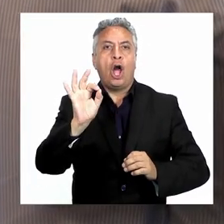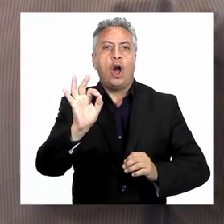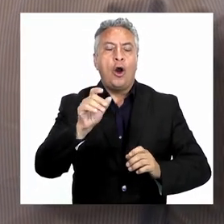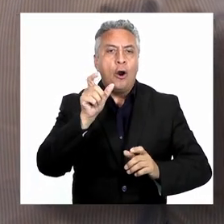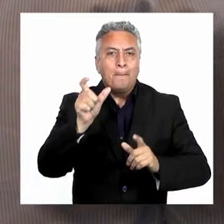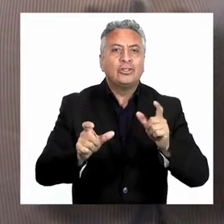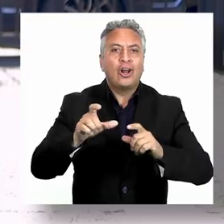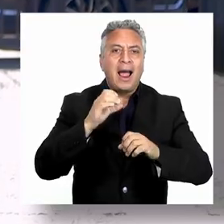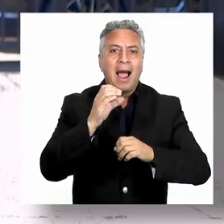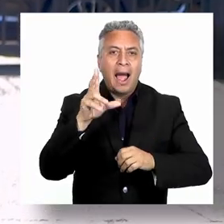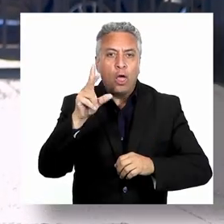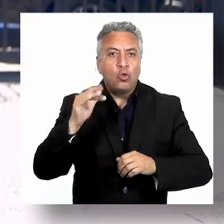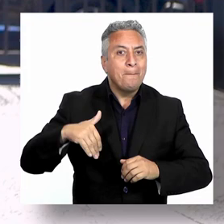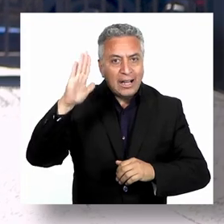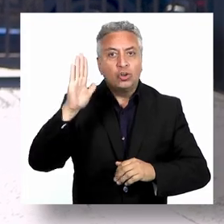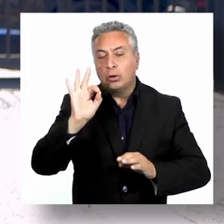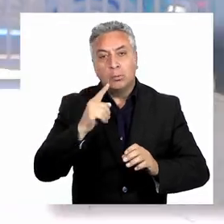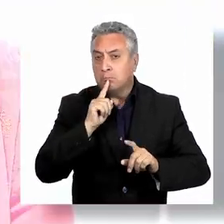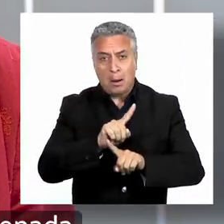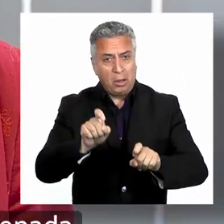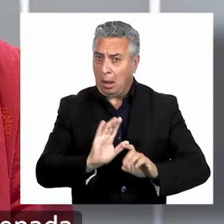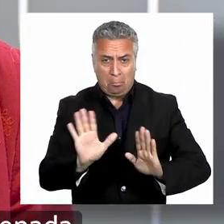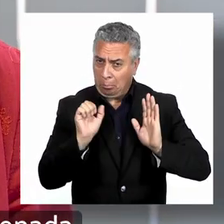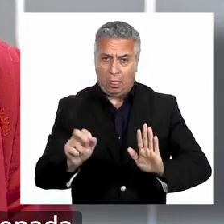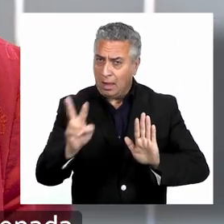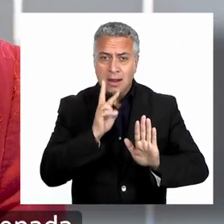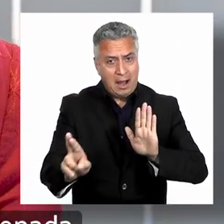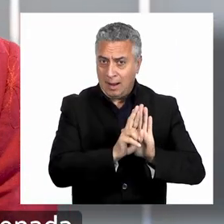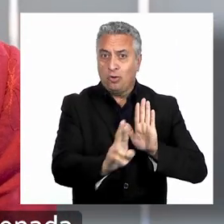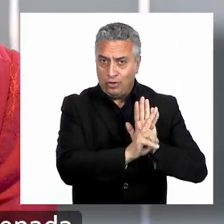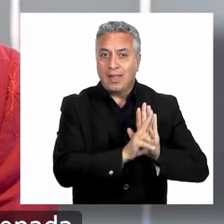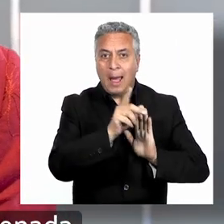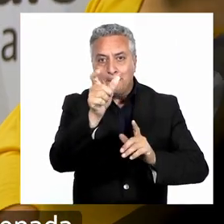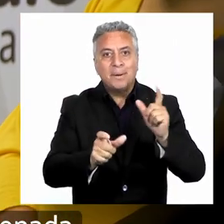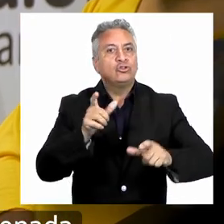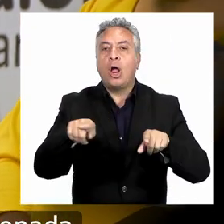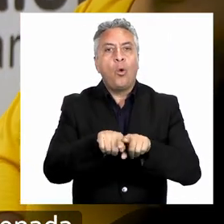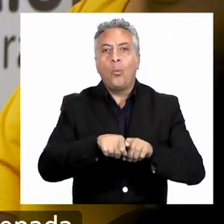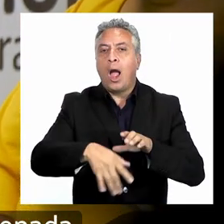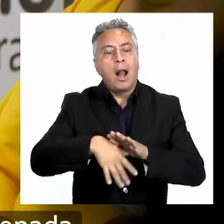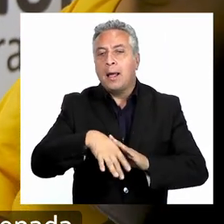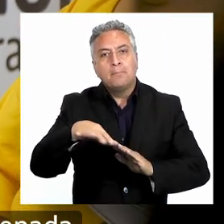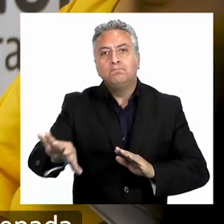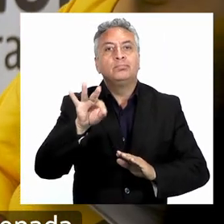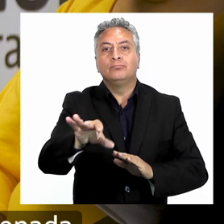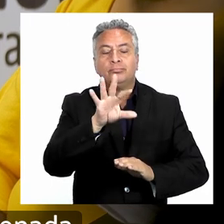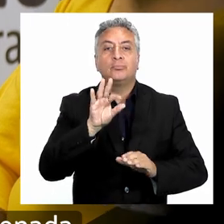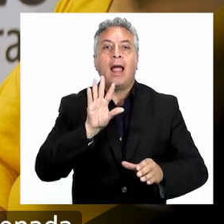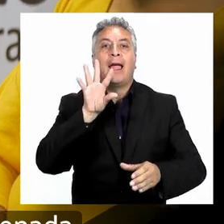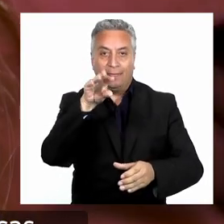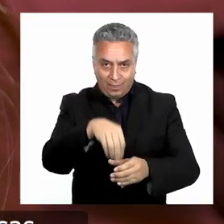mayor o con alguna dependencia para responder esta encuesta. La encuesta la responde la persona que ha sido seleccionada aleatoriamente